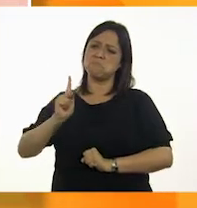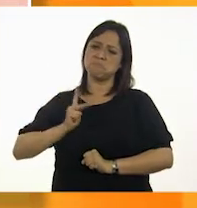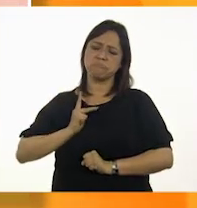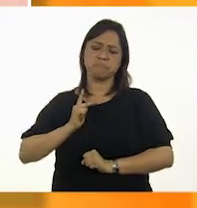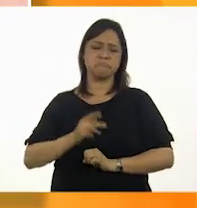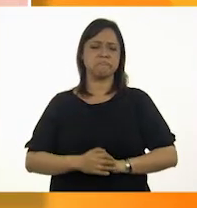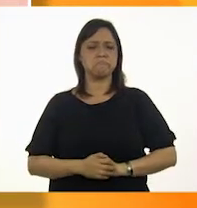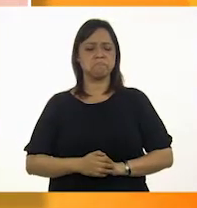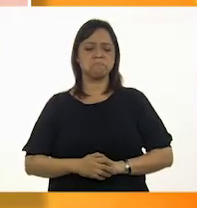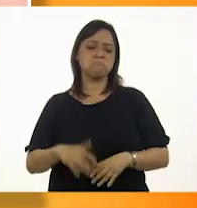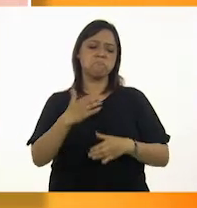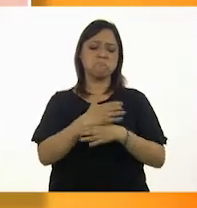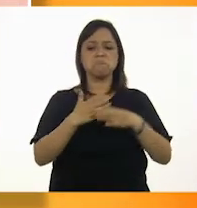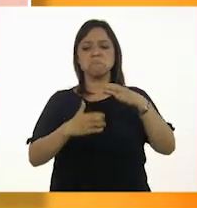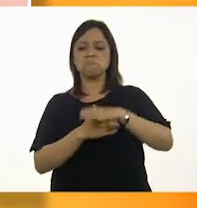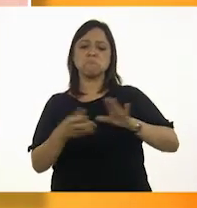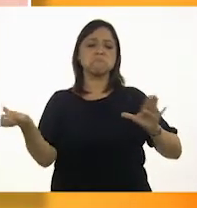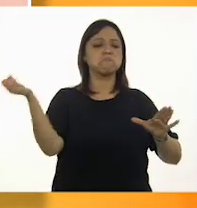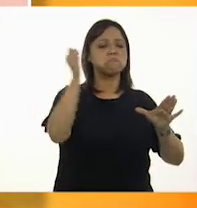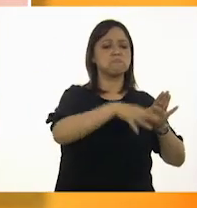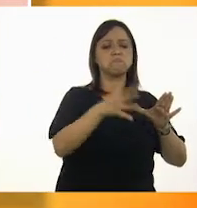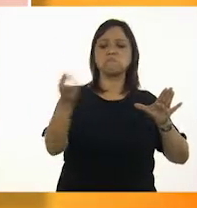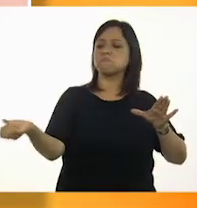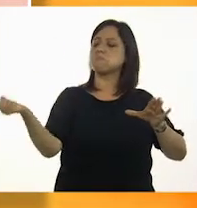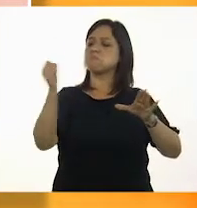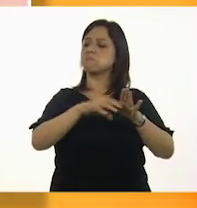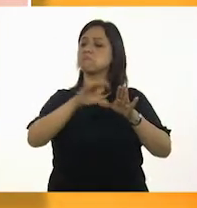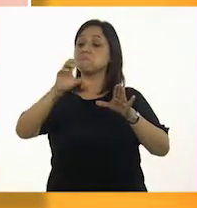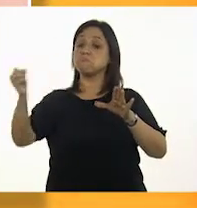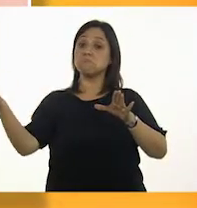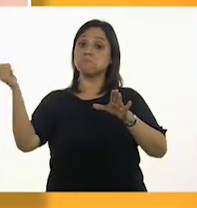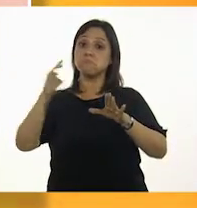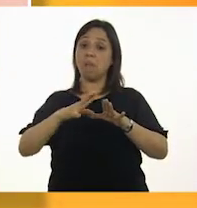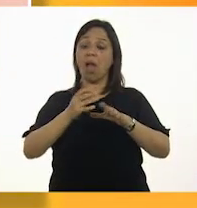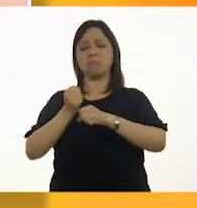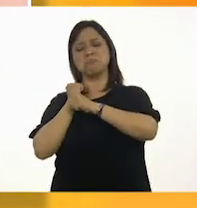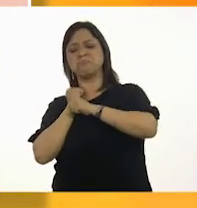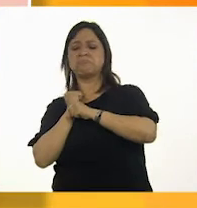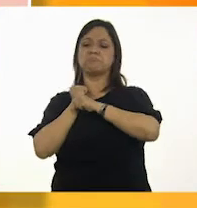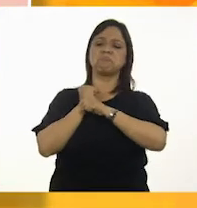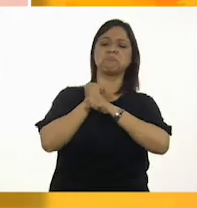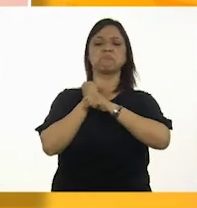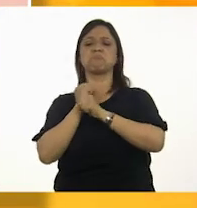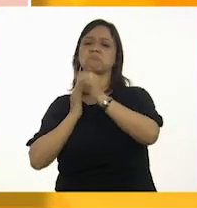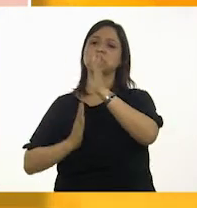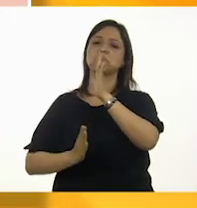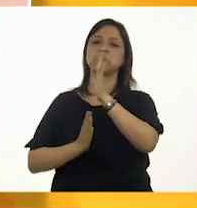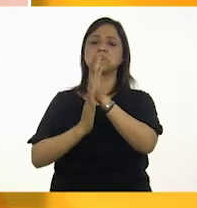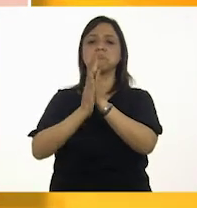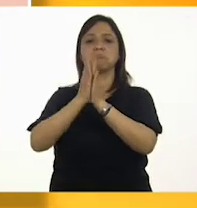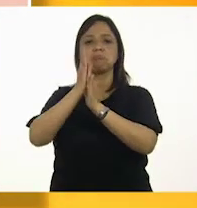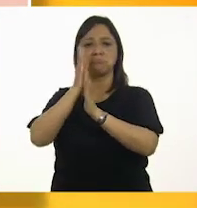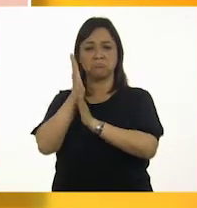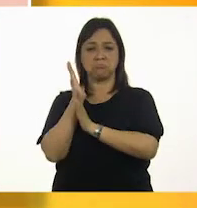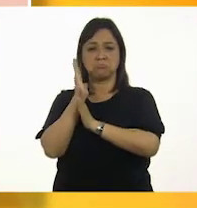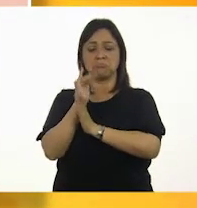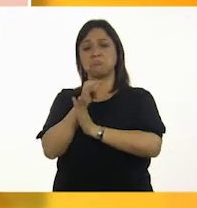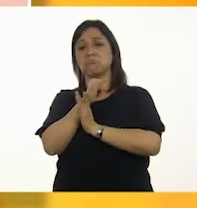Guarda sus pertenencias más queridas en la maleta y se va. Hugo tiene un largo camino por recorrer.